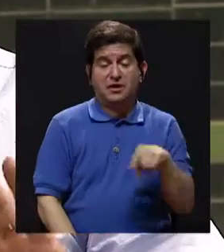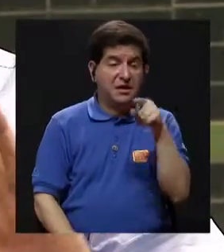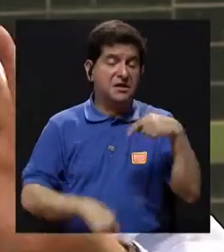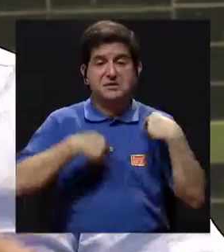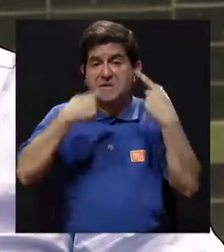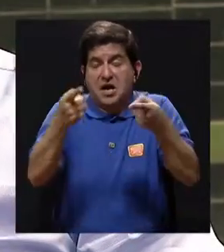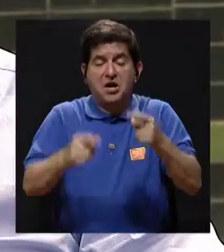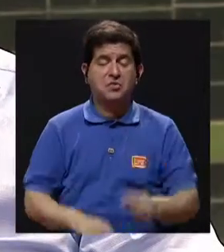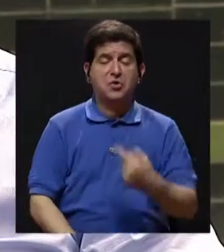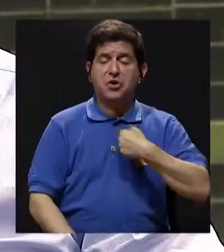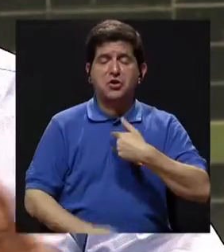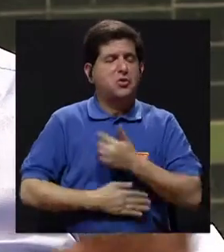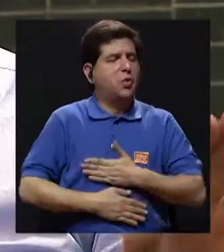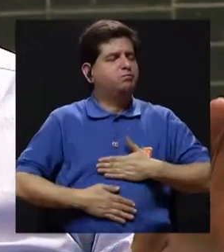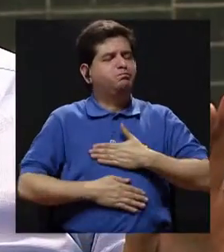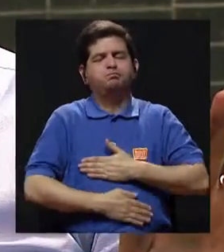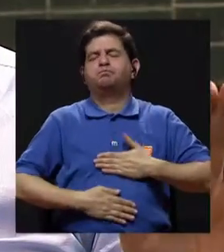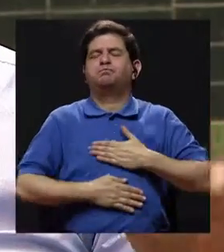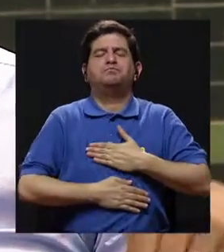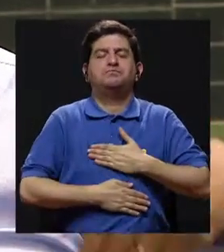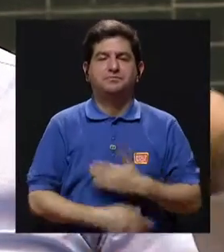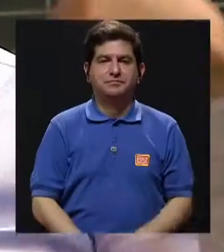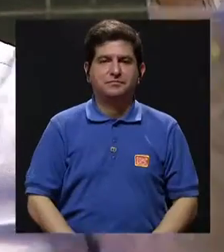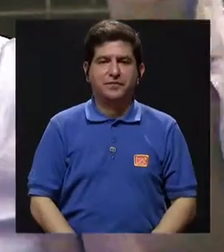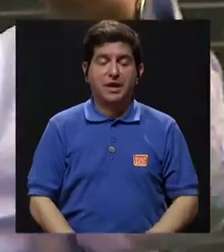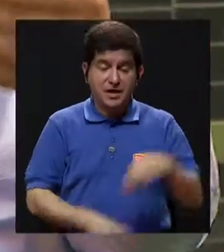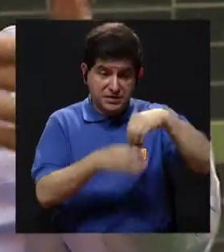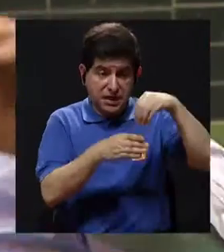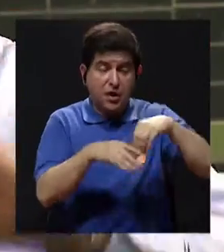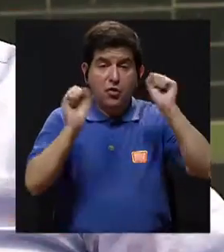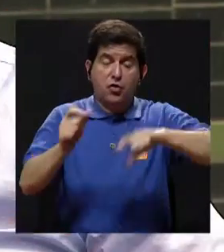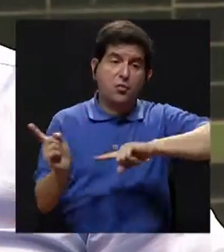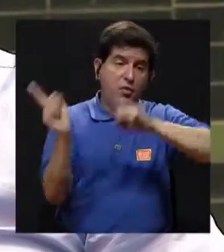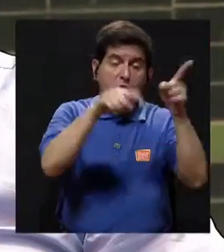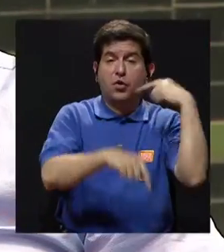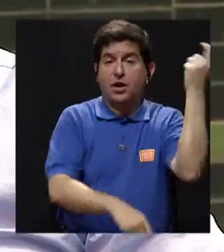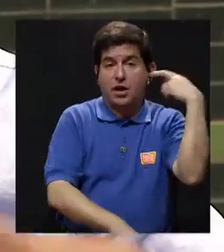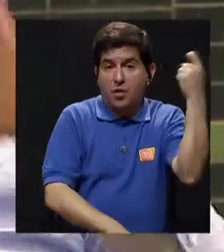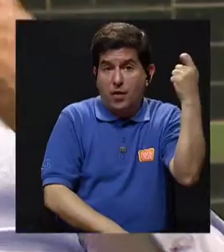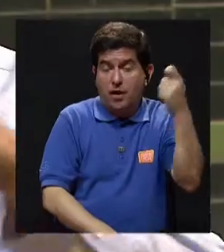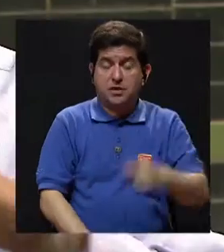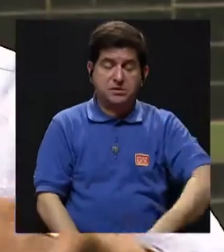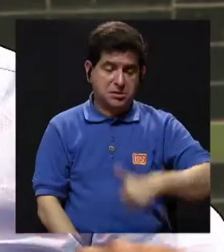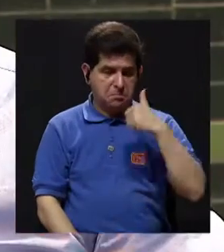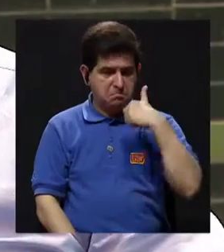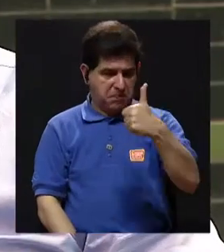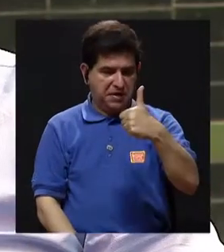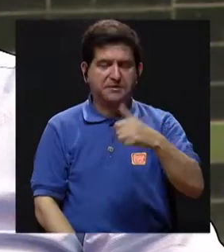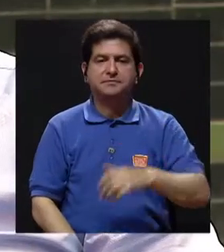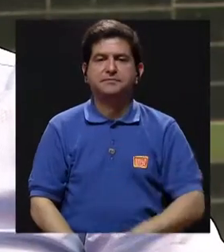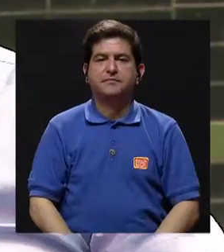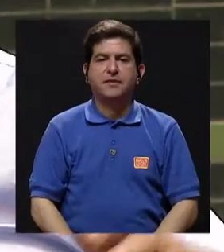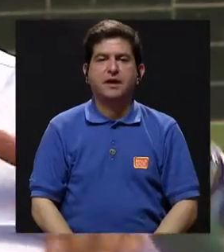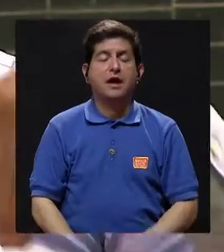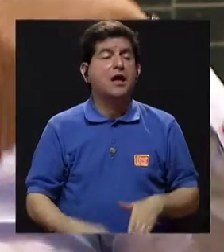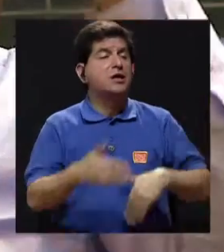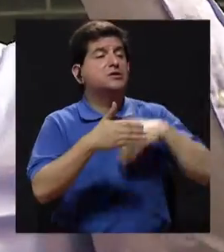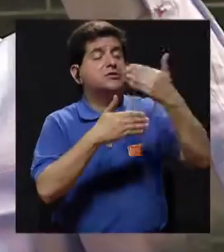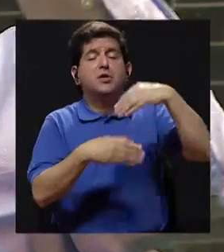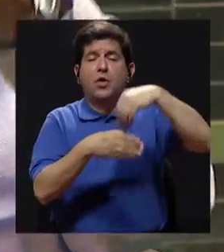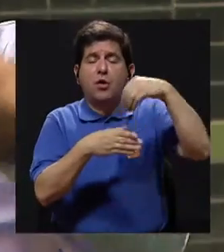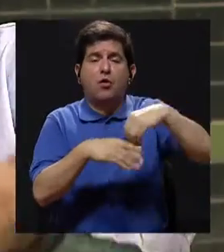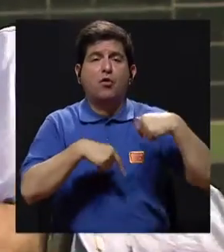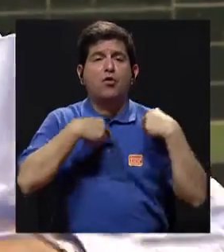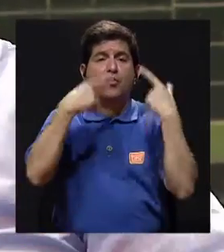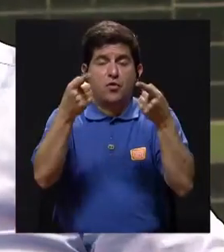ahí voy a ir y la voy a pasar de maravilla. Si ahorro y más tarde puedo ir a Guanacaste, la voy a pasar de maravilla. Si después